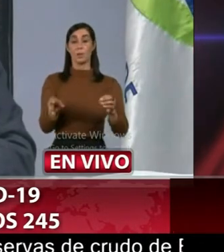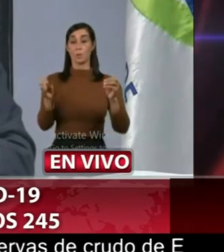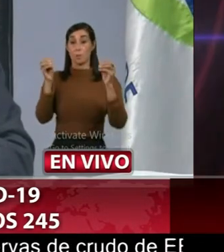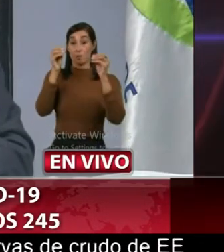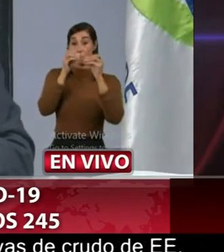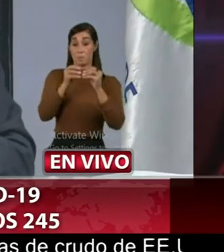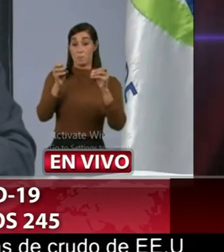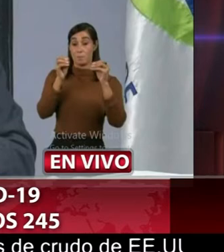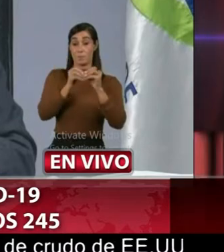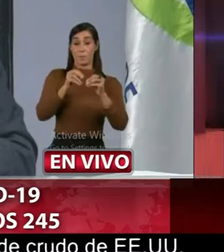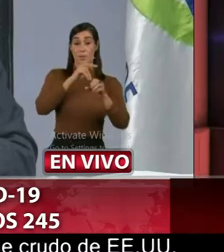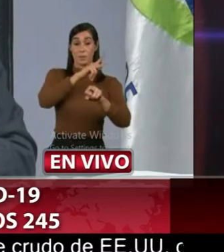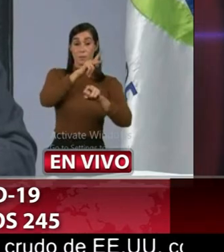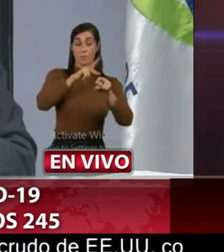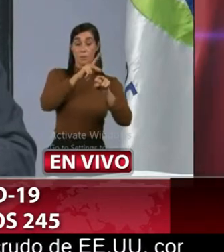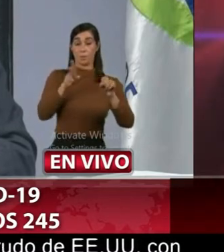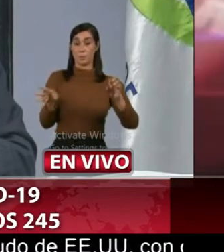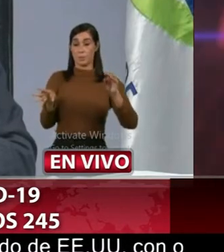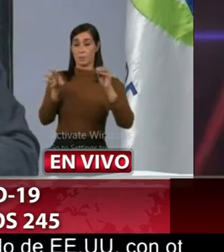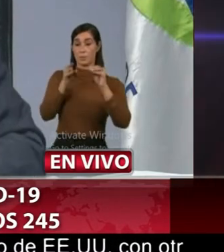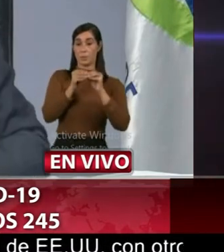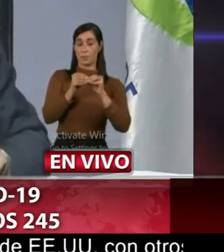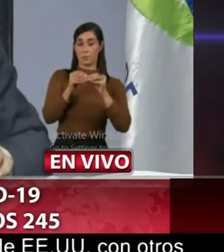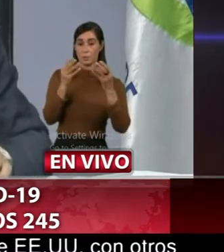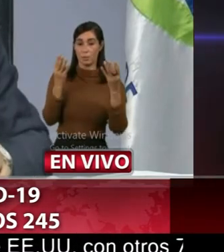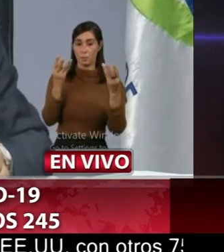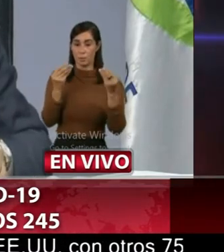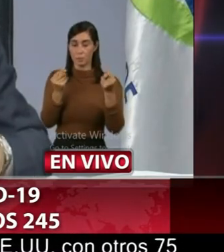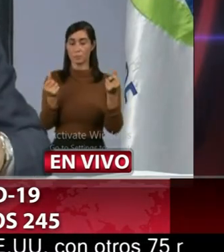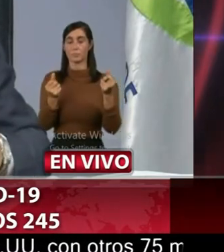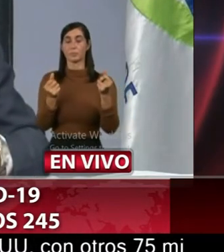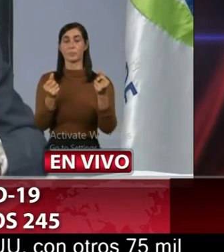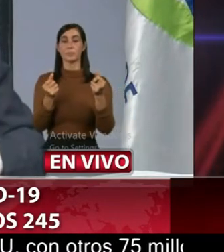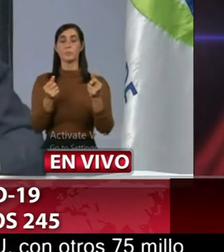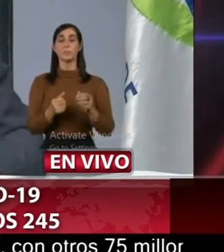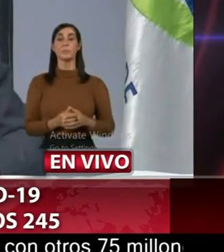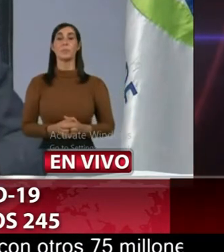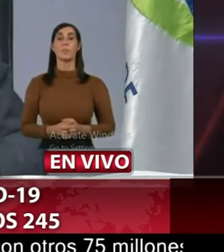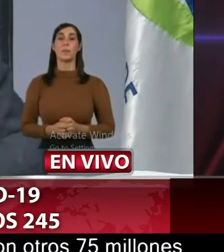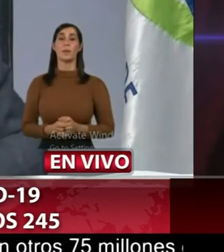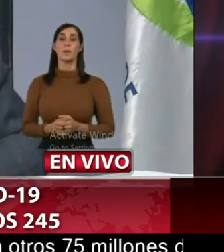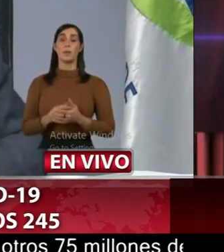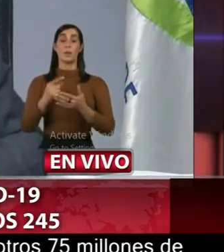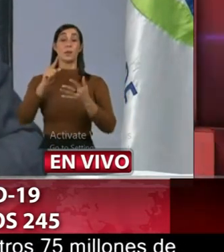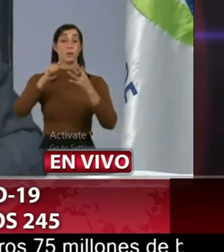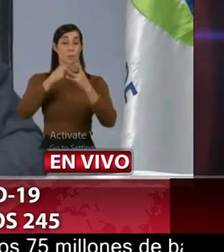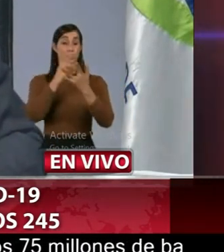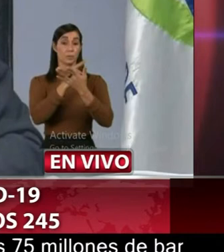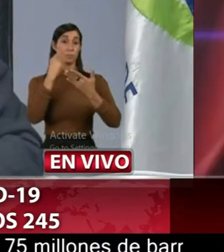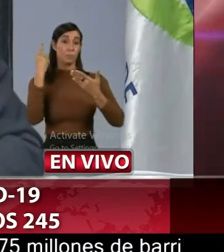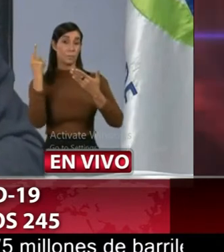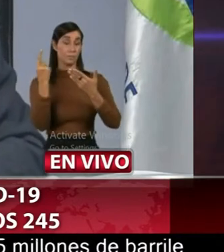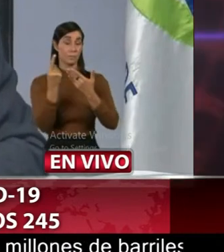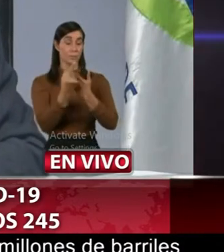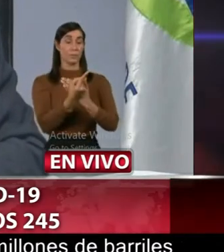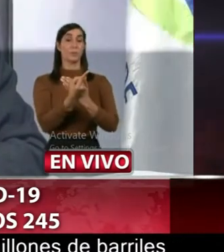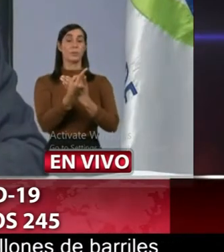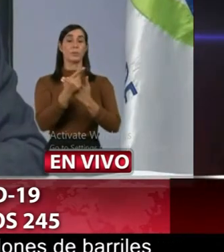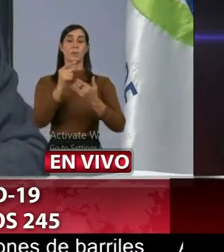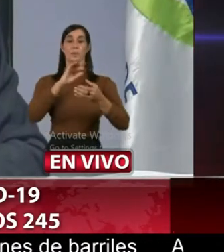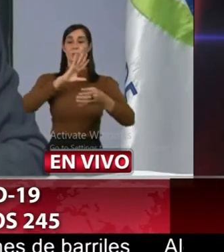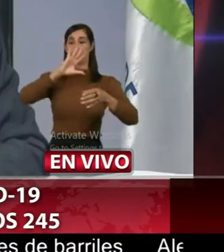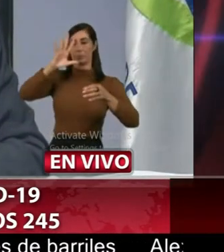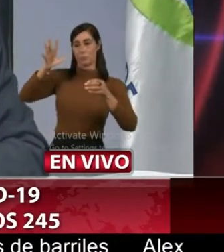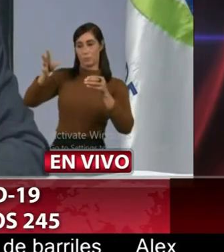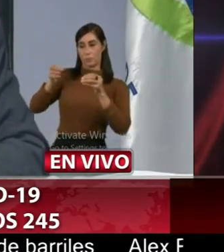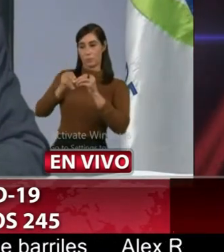provincias incluidas en las mediciones a partir de la próxima semana vamos a tener todo